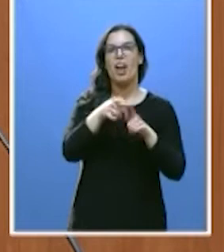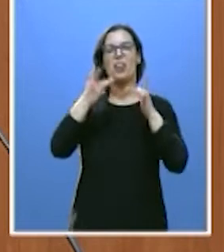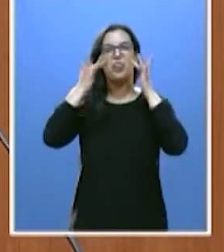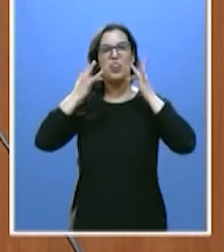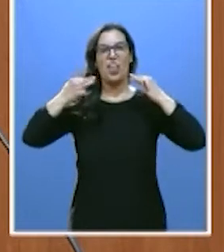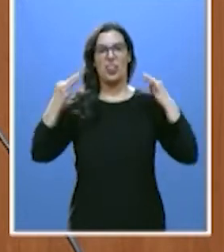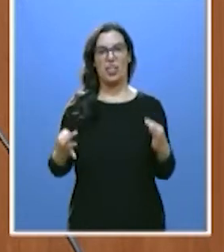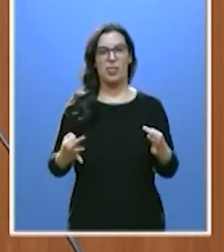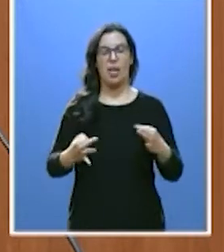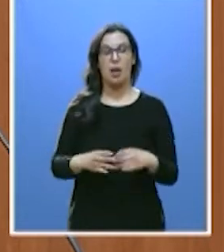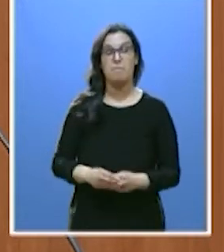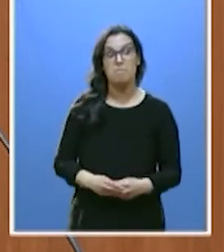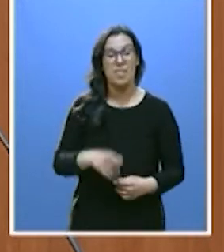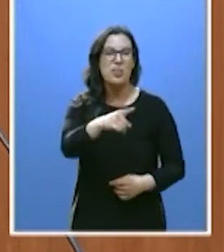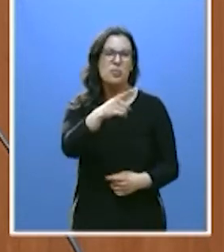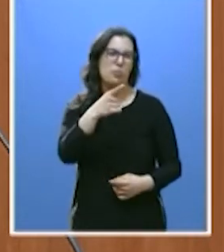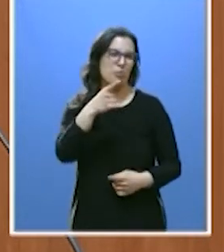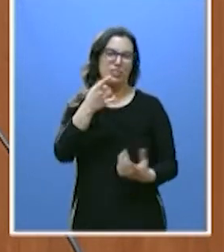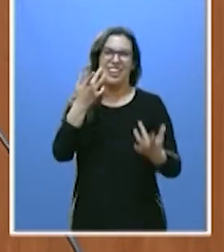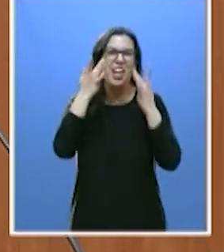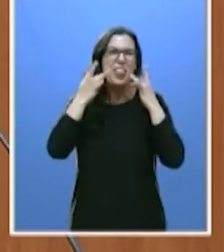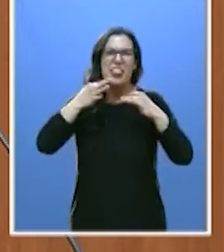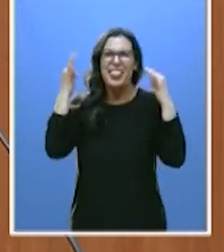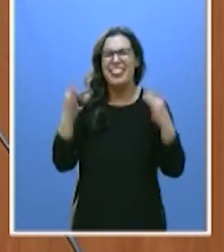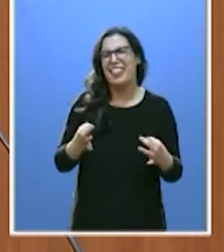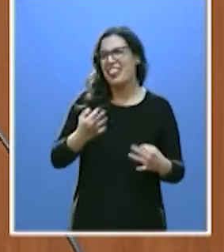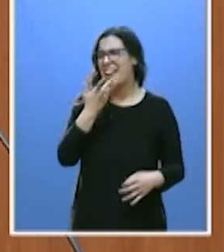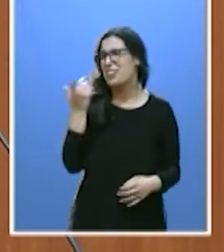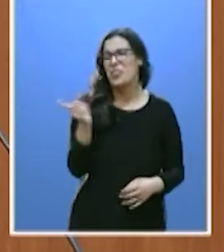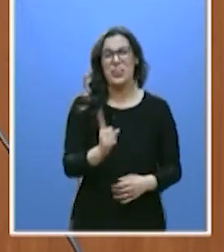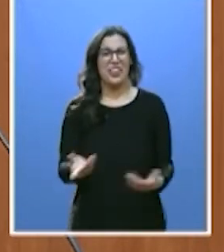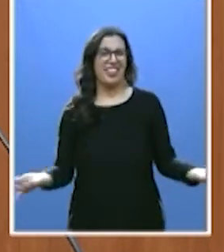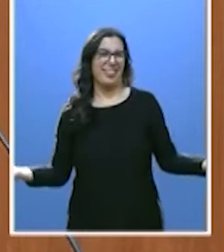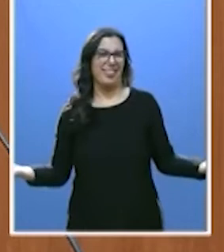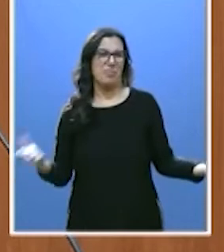Mire usted, usted no reconocería la decencia ni aunque le atropellase el camión que la reparte.